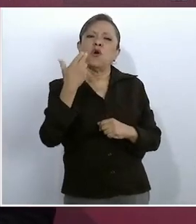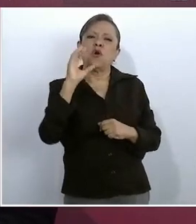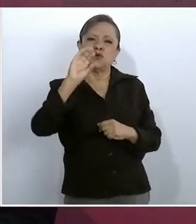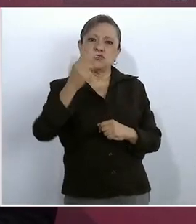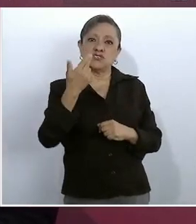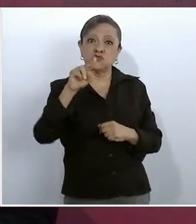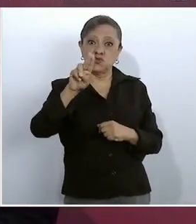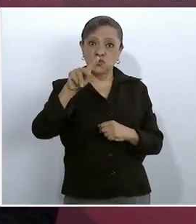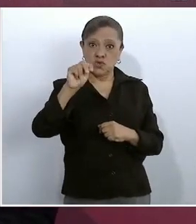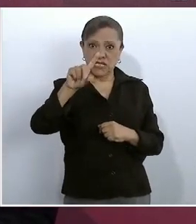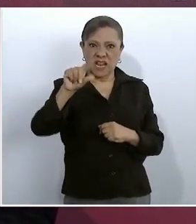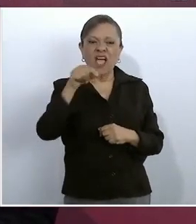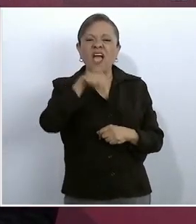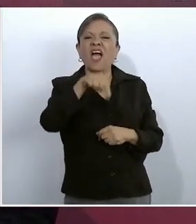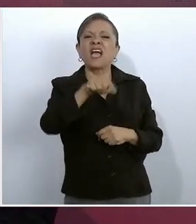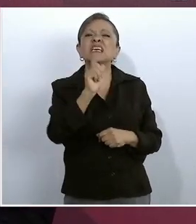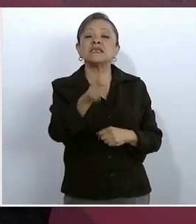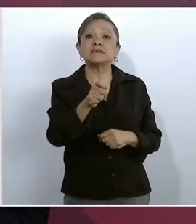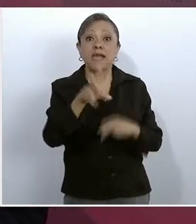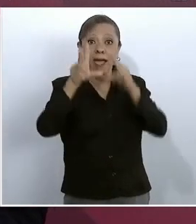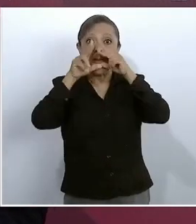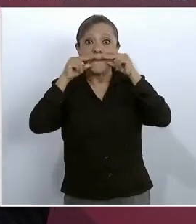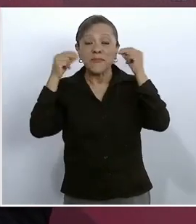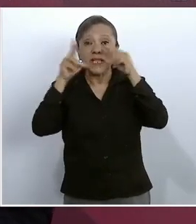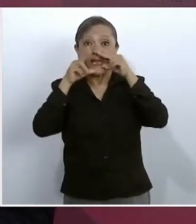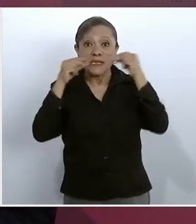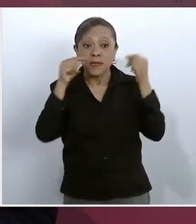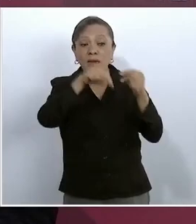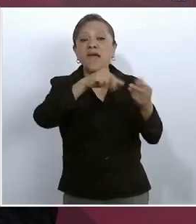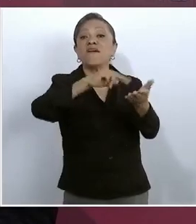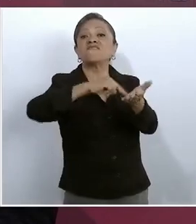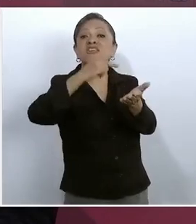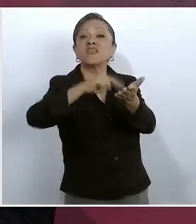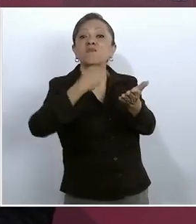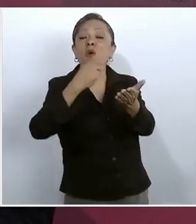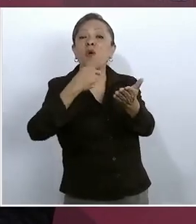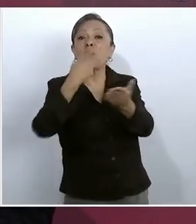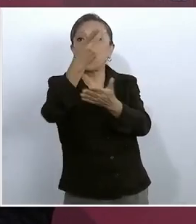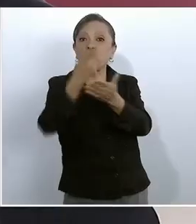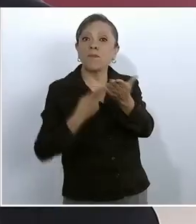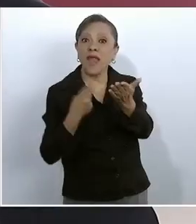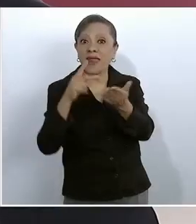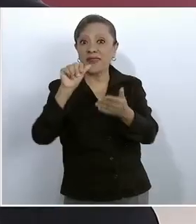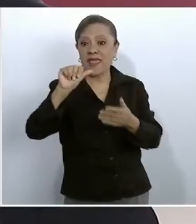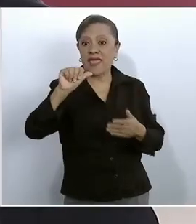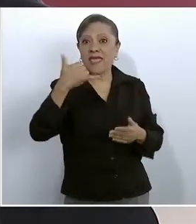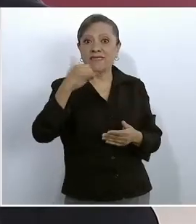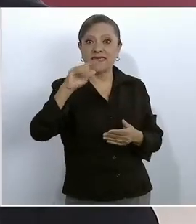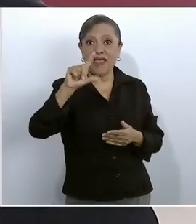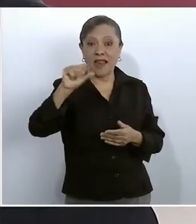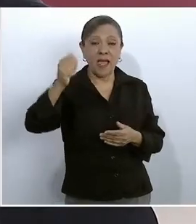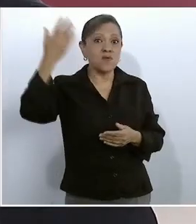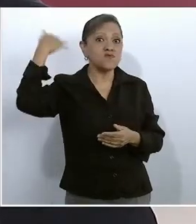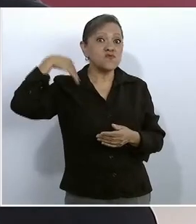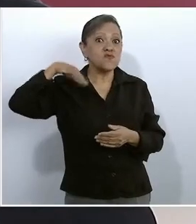firmó Emiliano Zapata el plan de Ayala en Xochutla, Puebla.